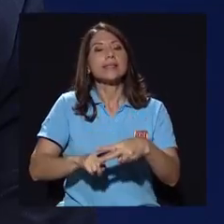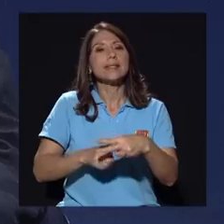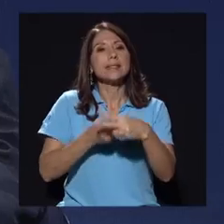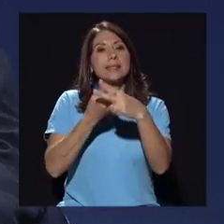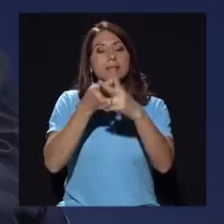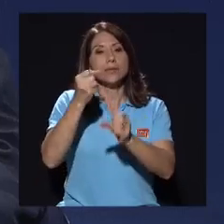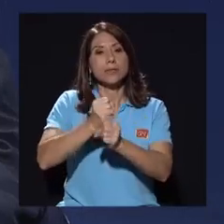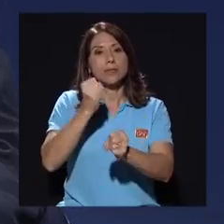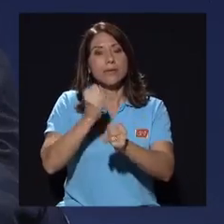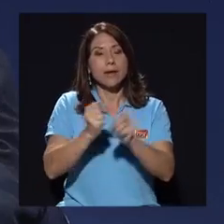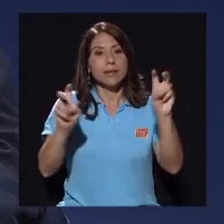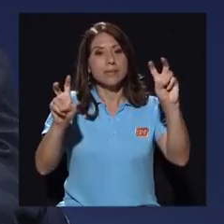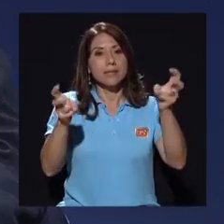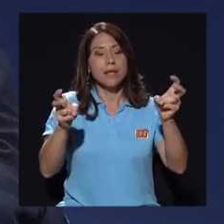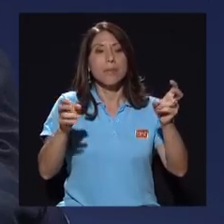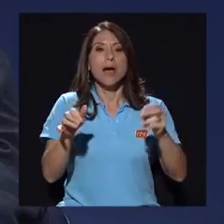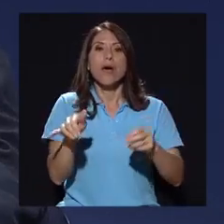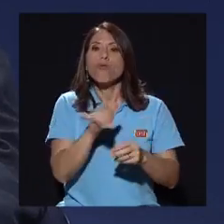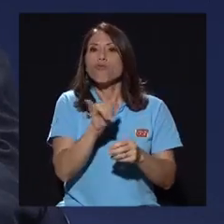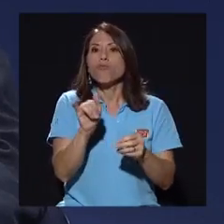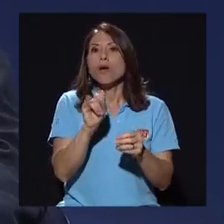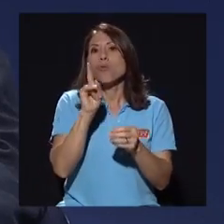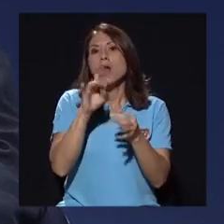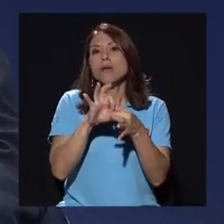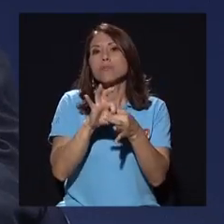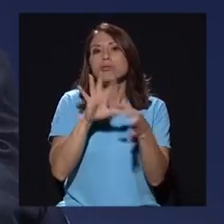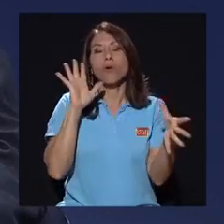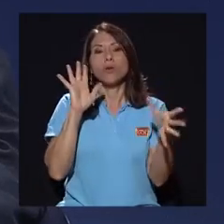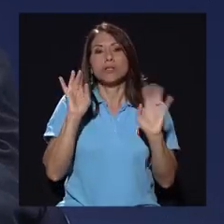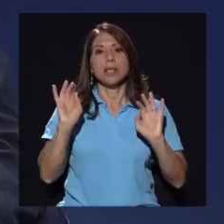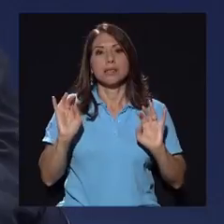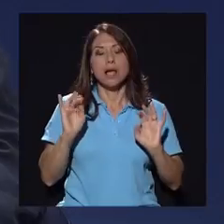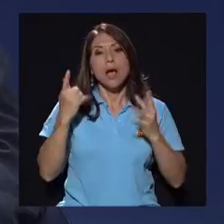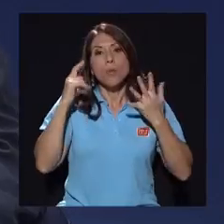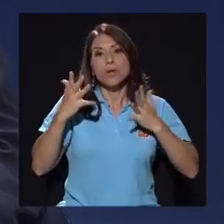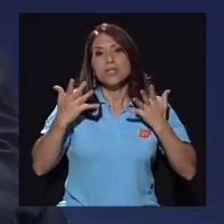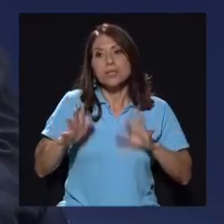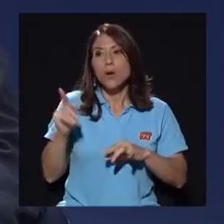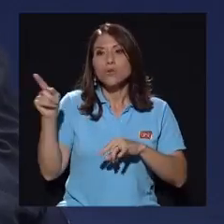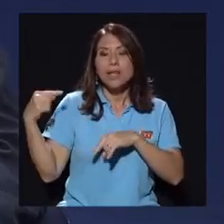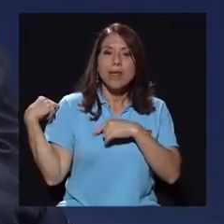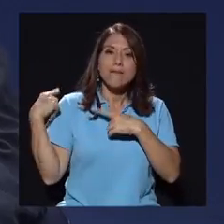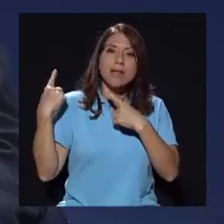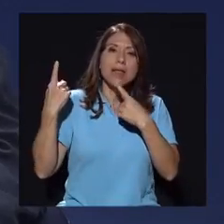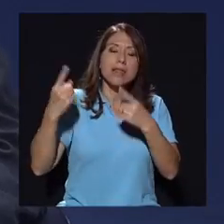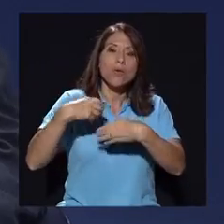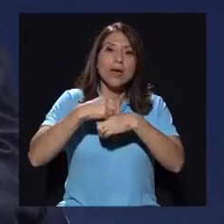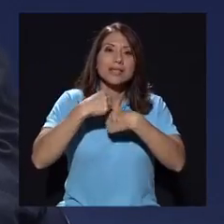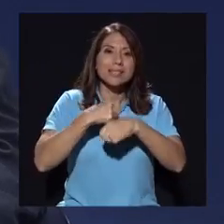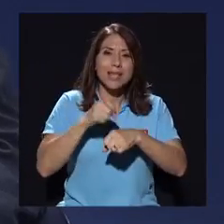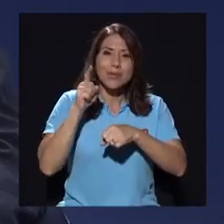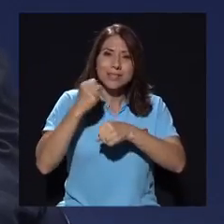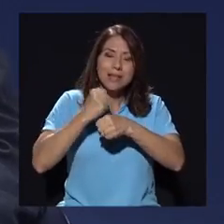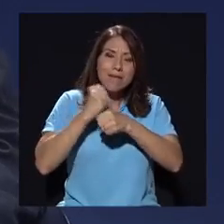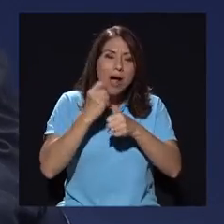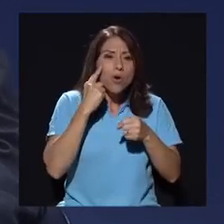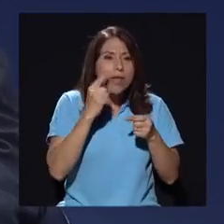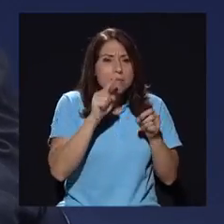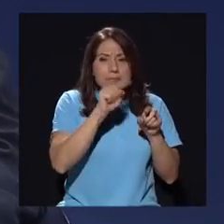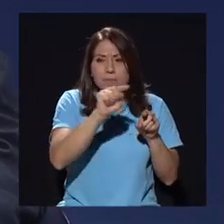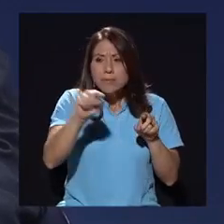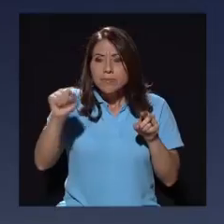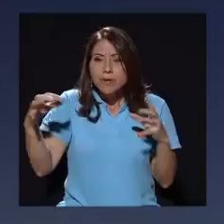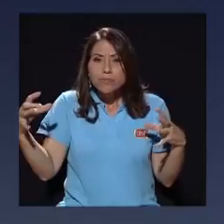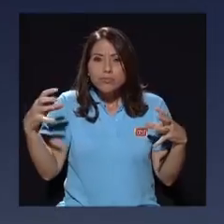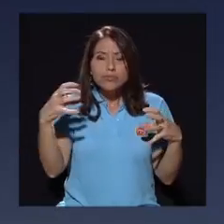Ese inicio de trabajar ese tema fue una mera coincidencia, porque usted ya ha venido haciendo esa labor de curatoría e interpretación de hace mucho